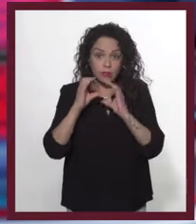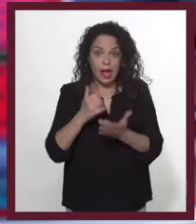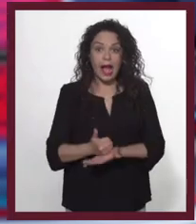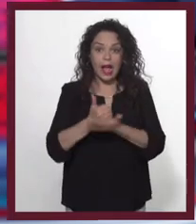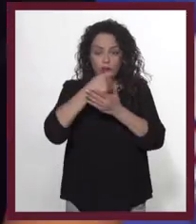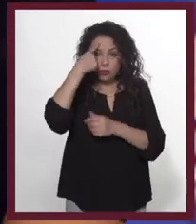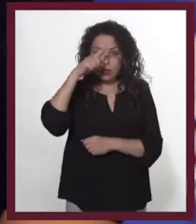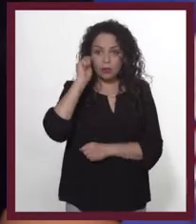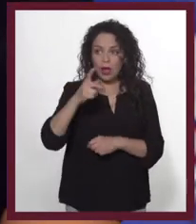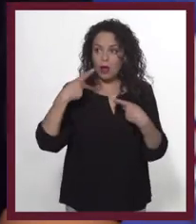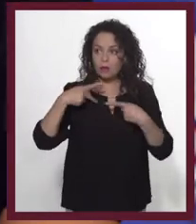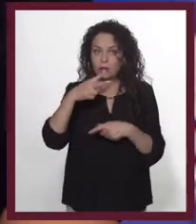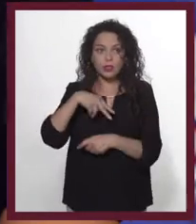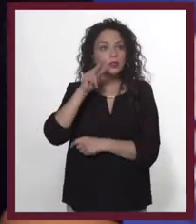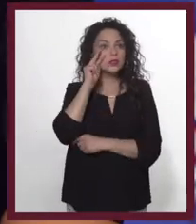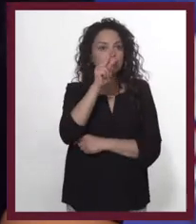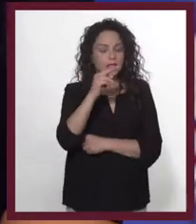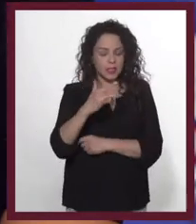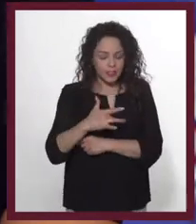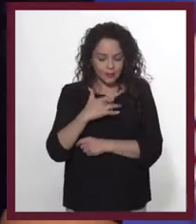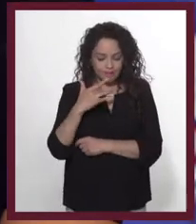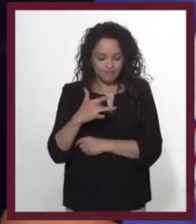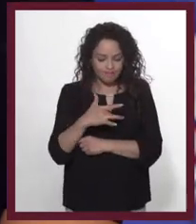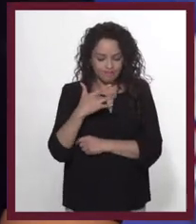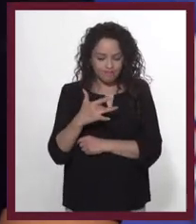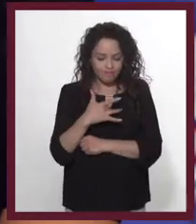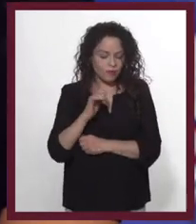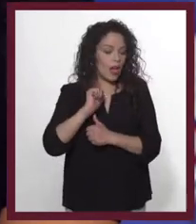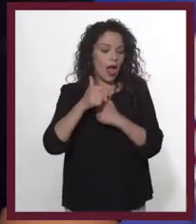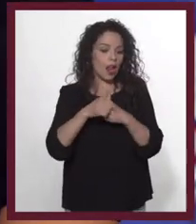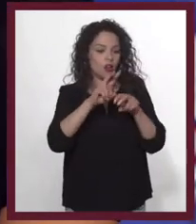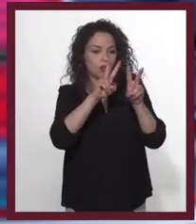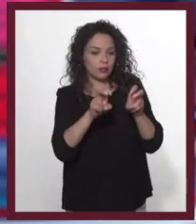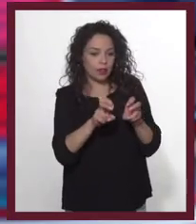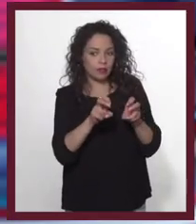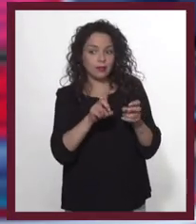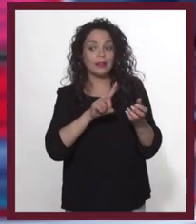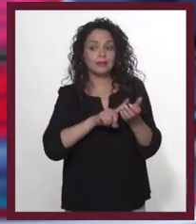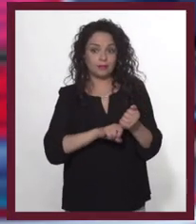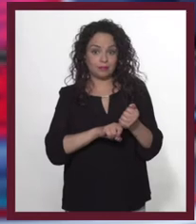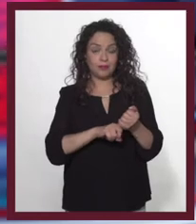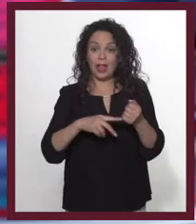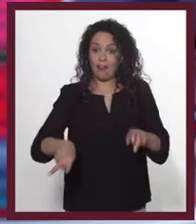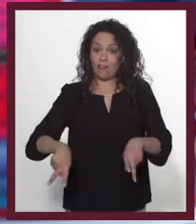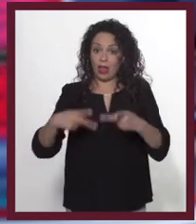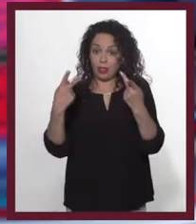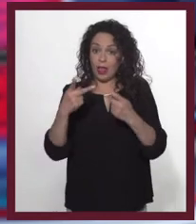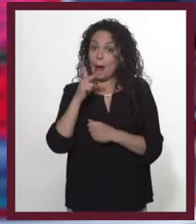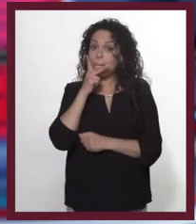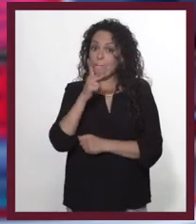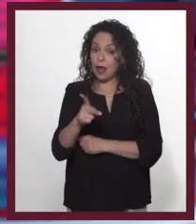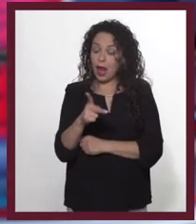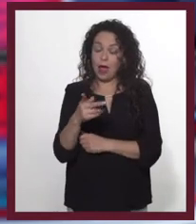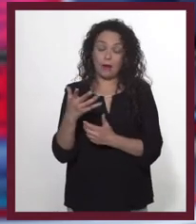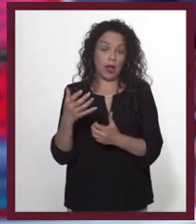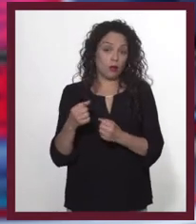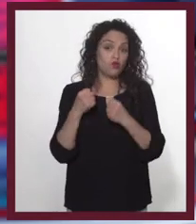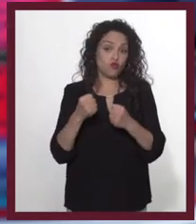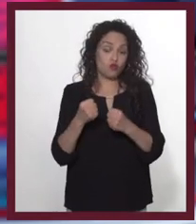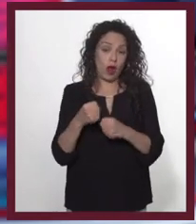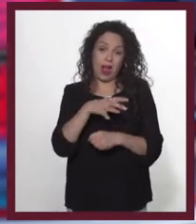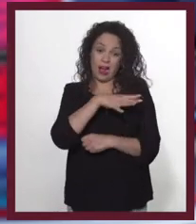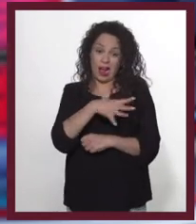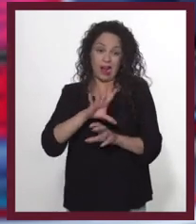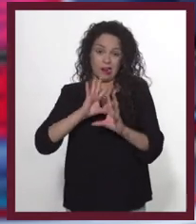comunicación funciona para sensibilizar a algún público sobre cierto tema. Vender es una palabra dura